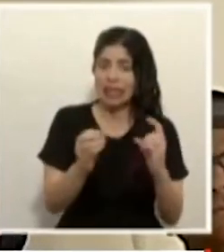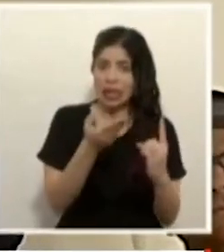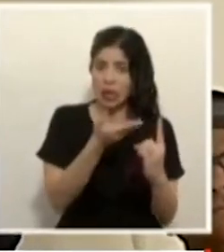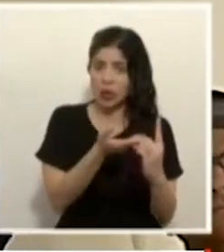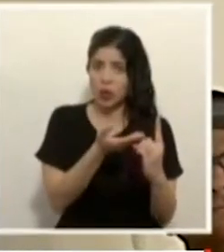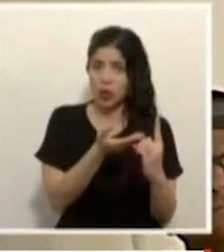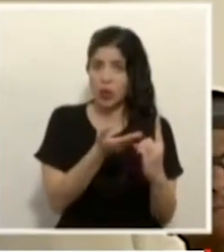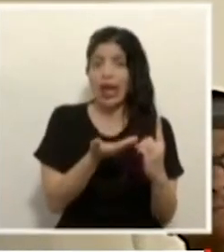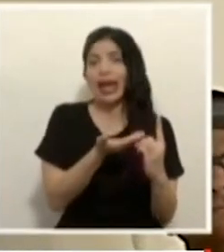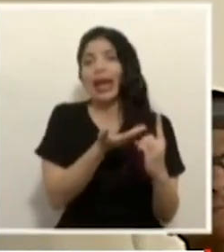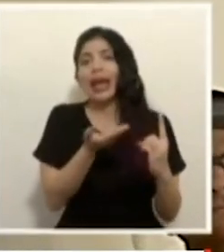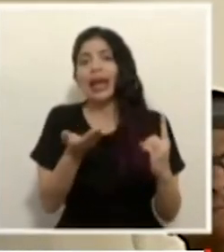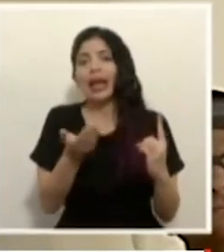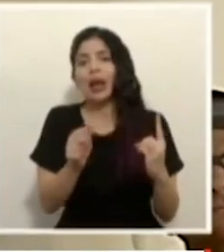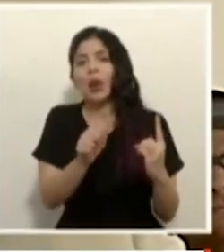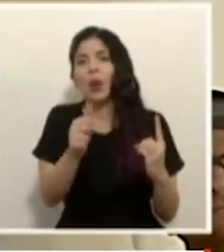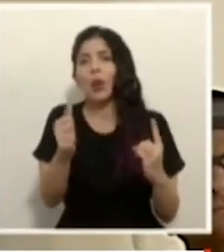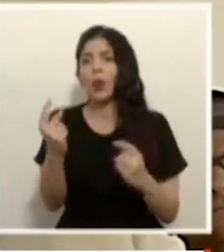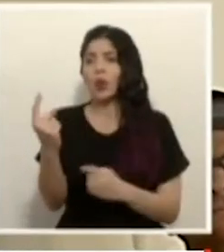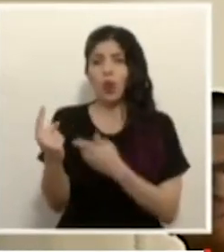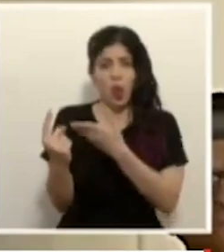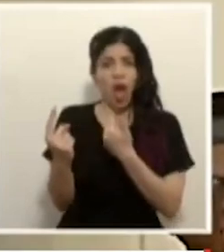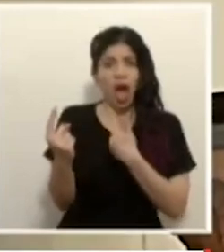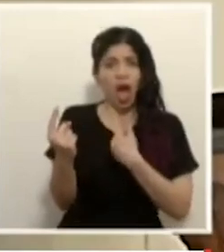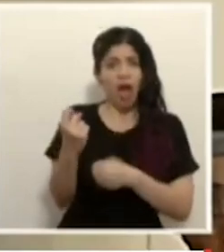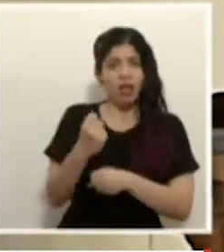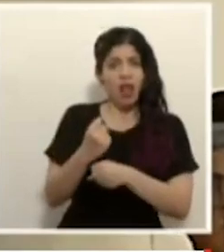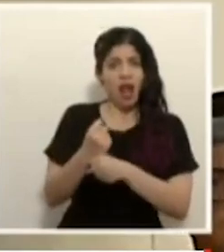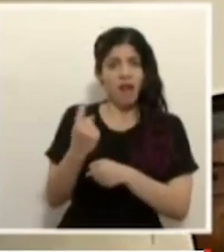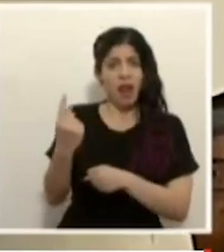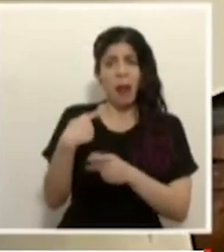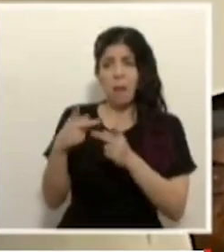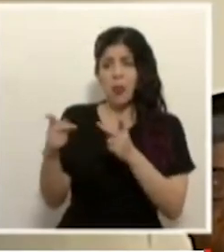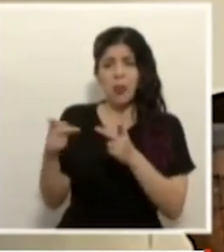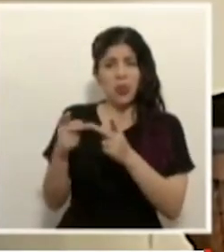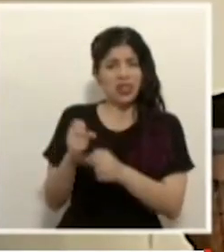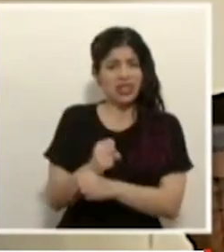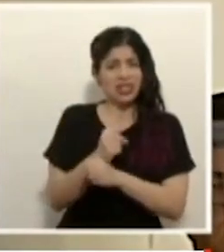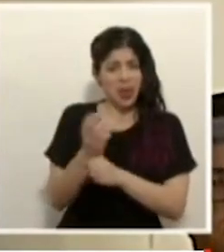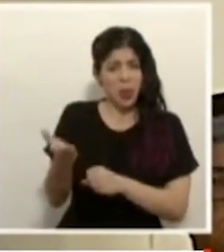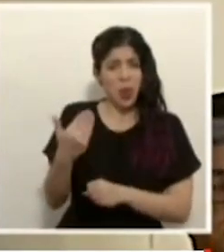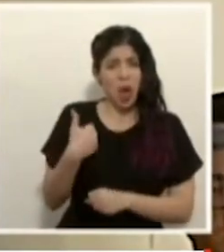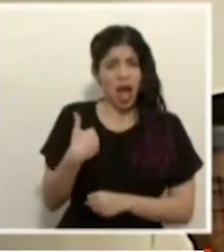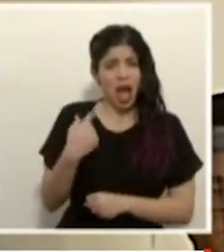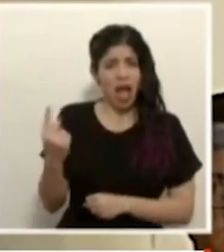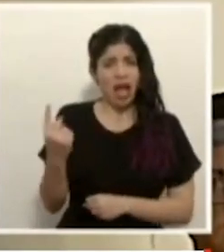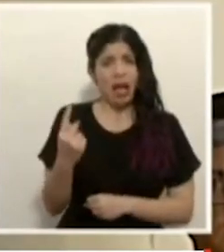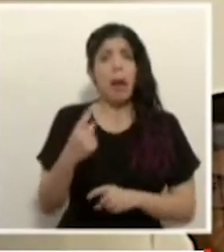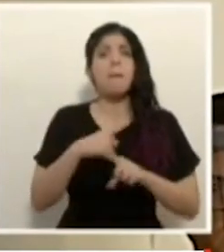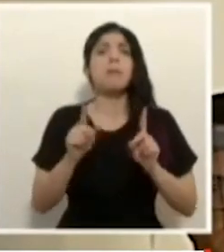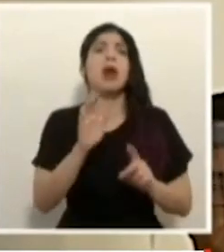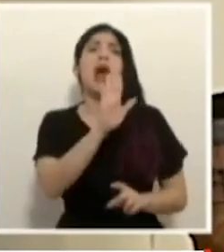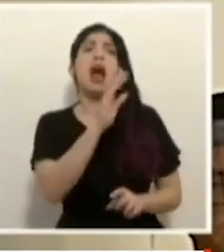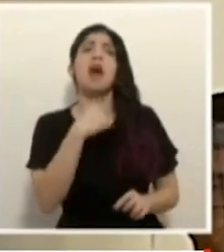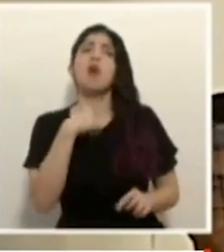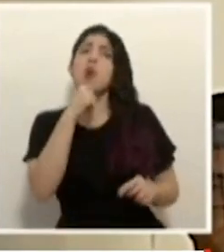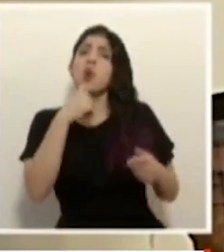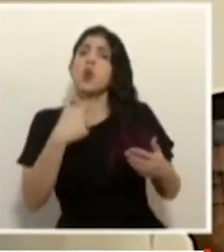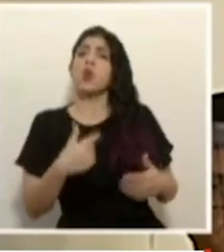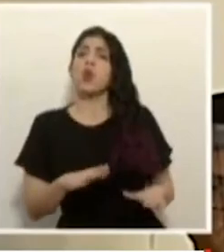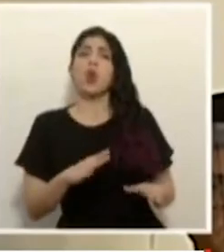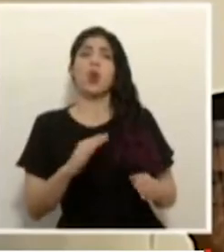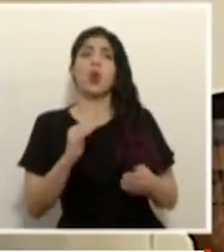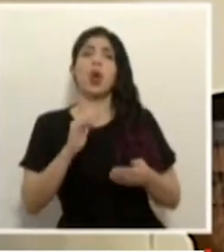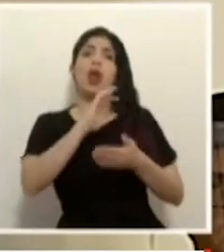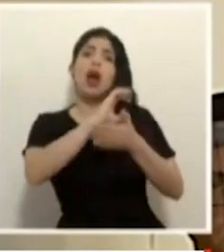que alguien que tiene trabajo y una plaza asegurada pero que no quiere que se le haga una deducción